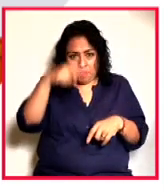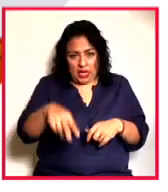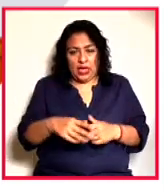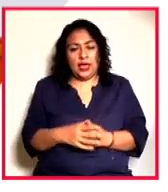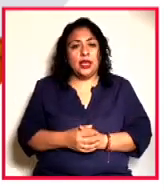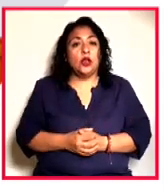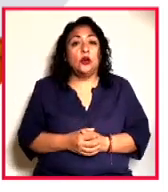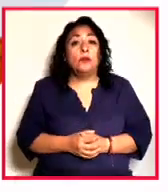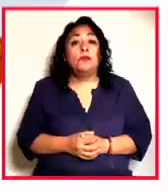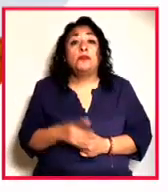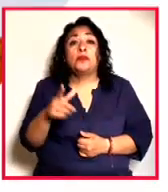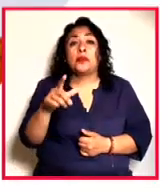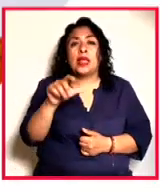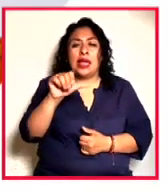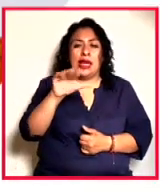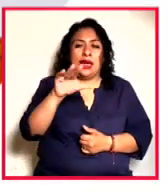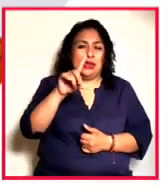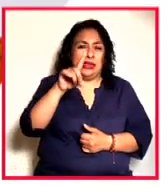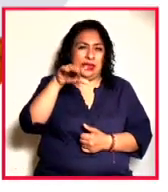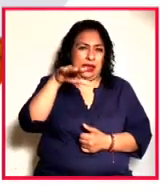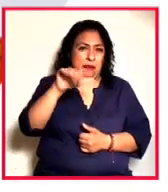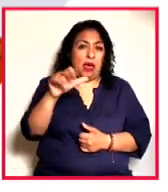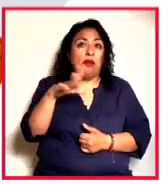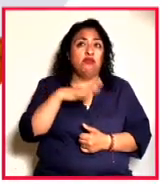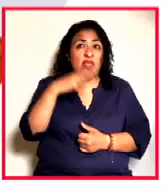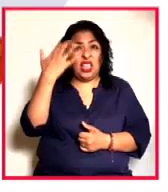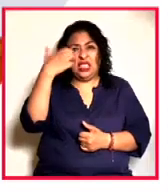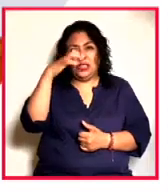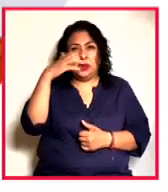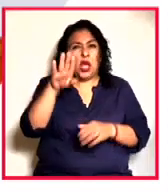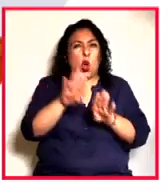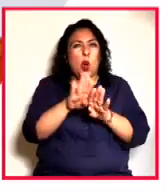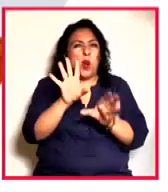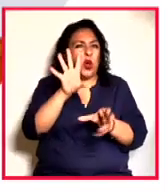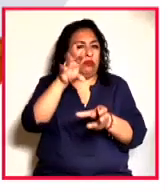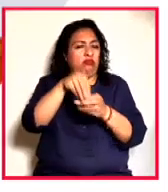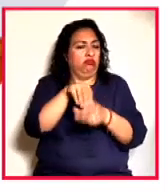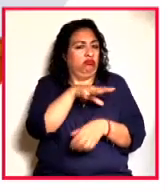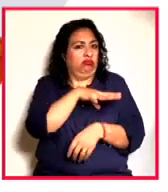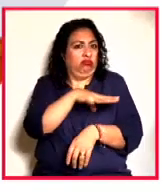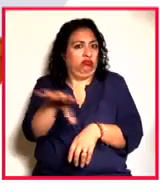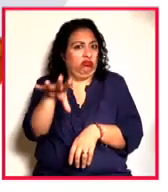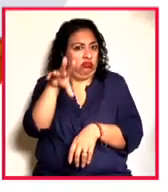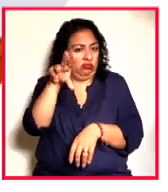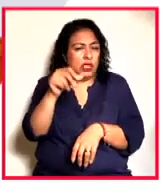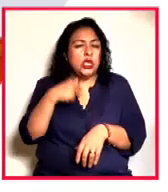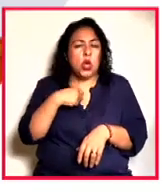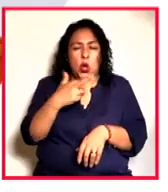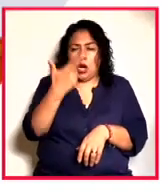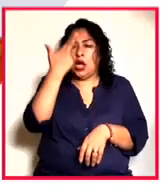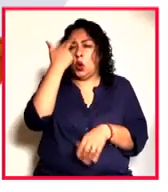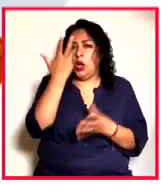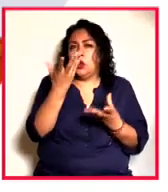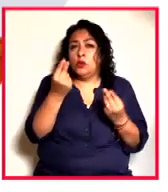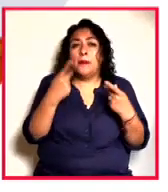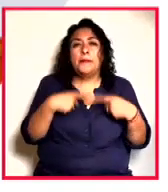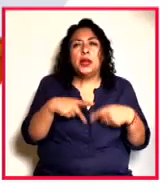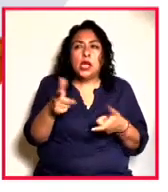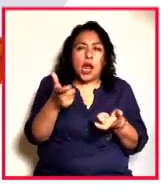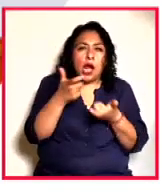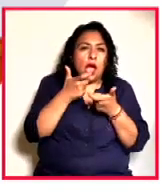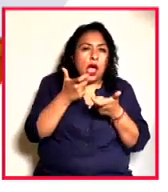La Academia tiene una trayectoria como de no inclusión, ¿no? Yo recuerdo mucho, la gente se reía,